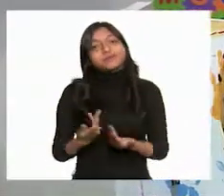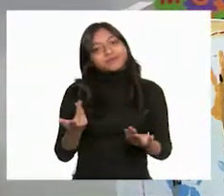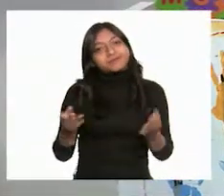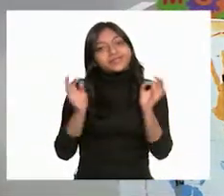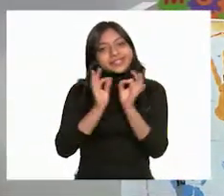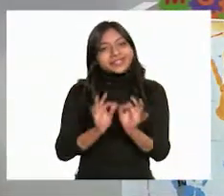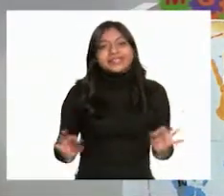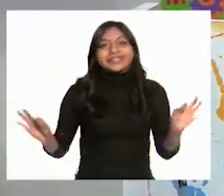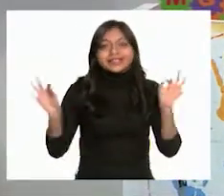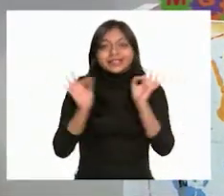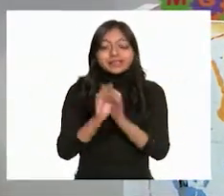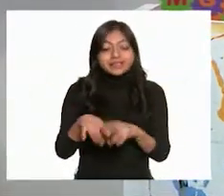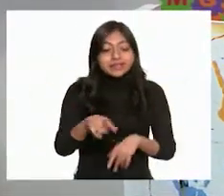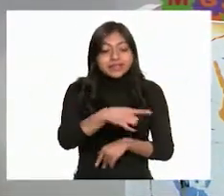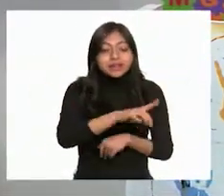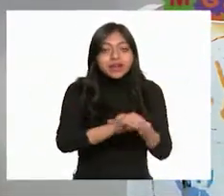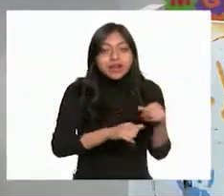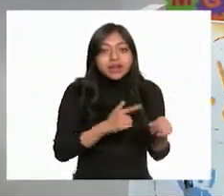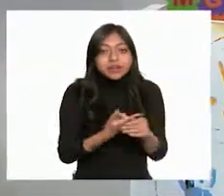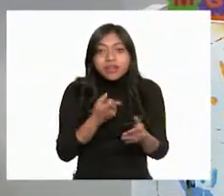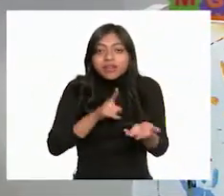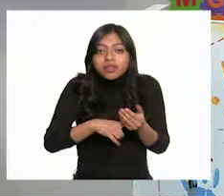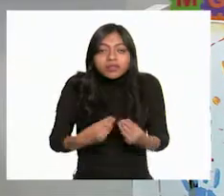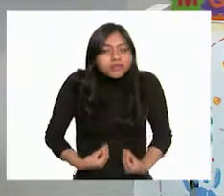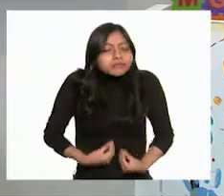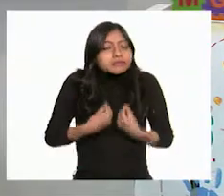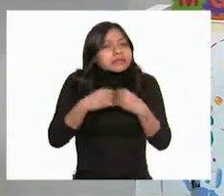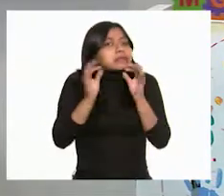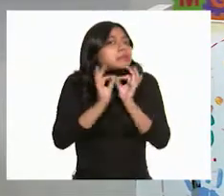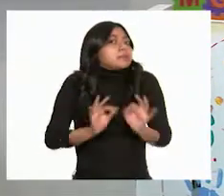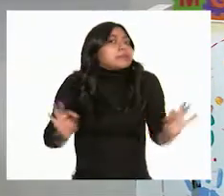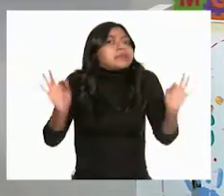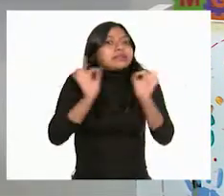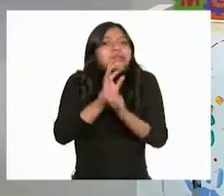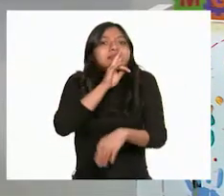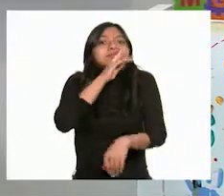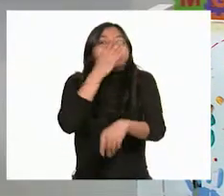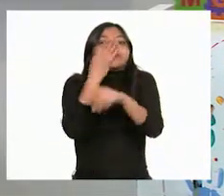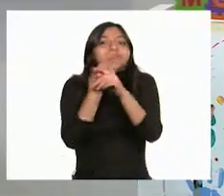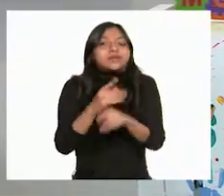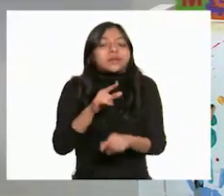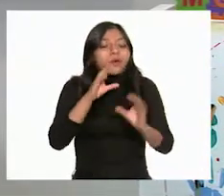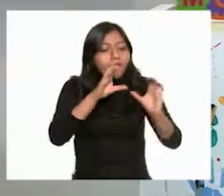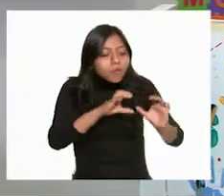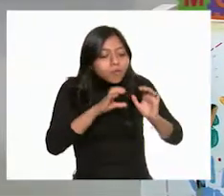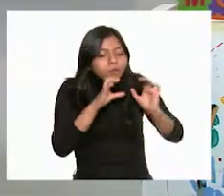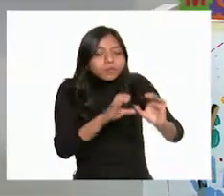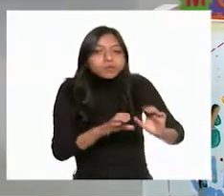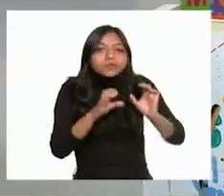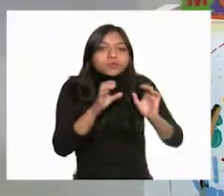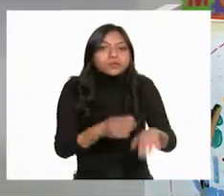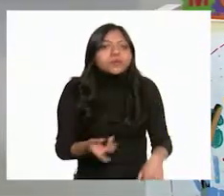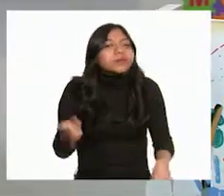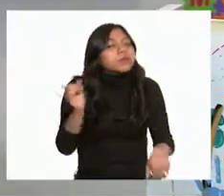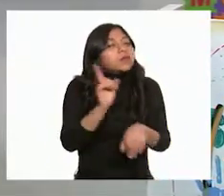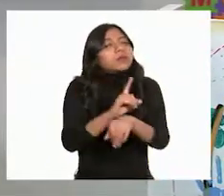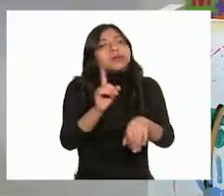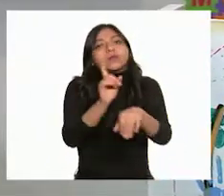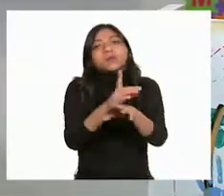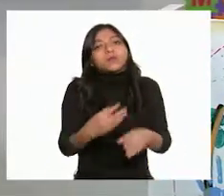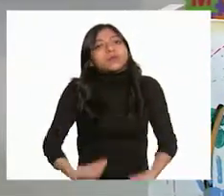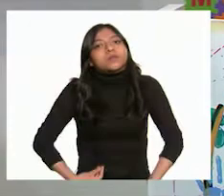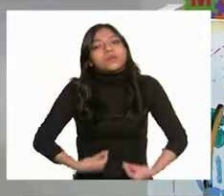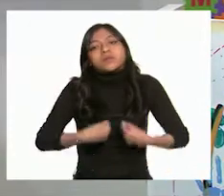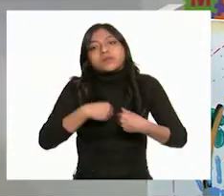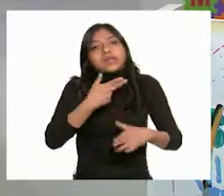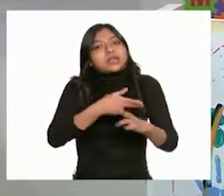reconocer que son seres vivos. Son una responsabilidad muy grande. Necesitan cuidados continuos toda su vida. O